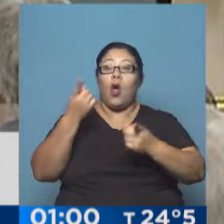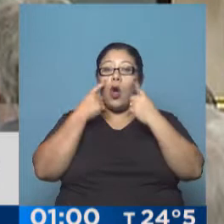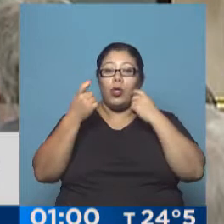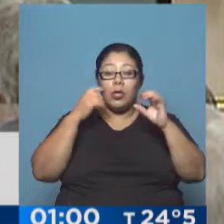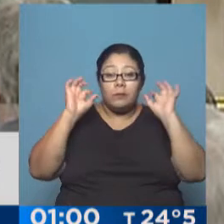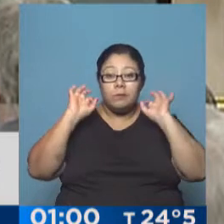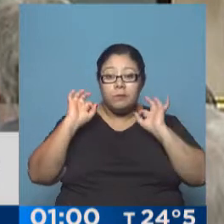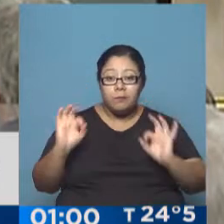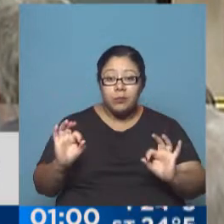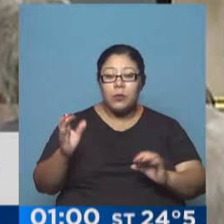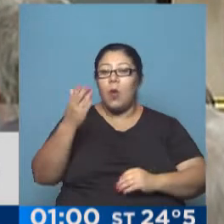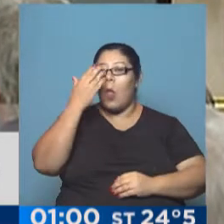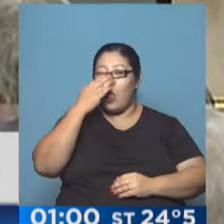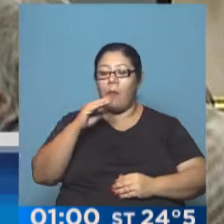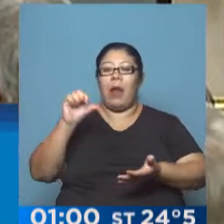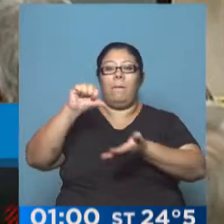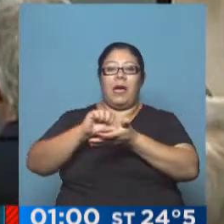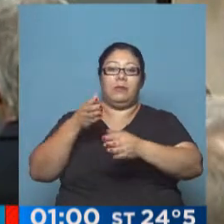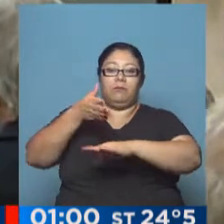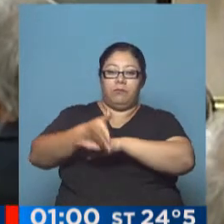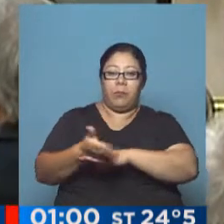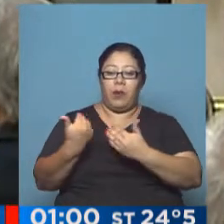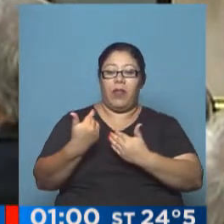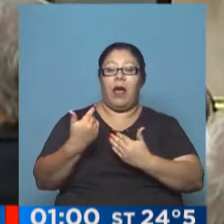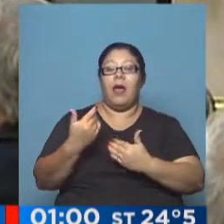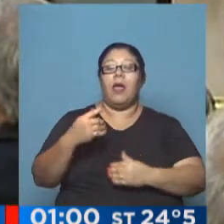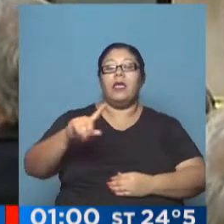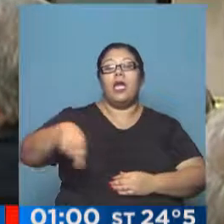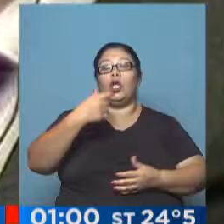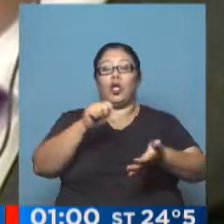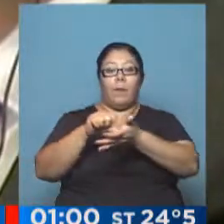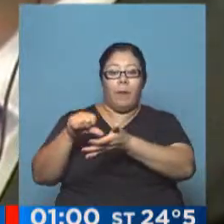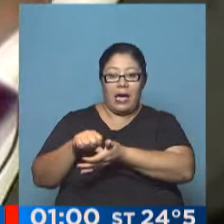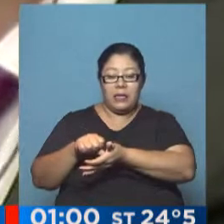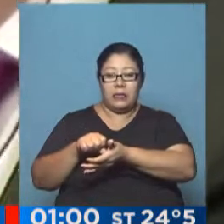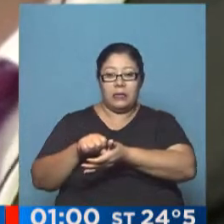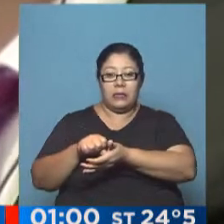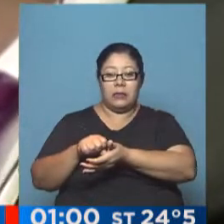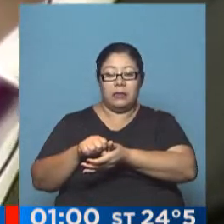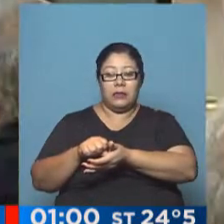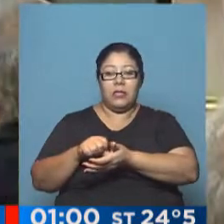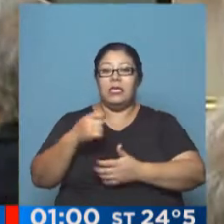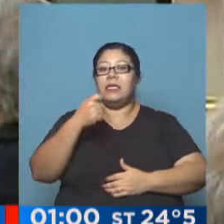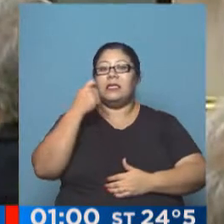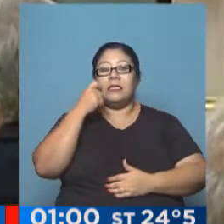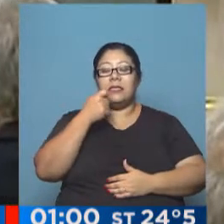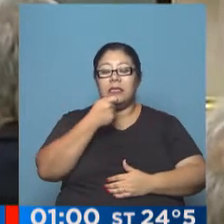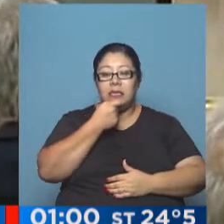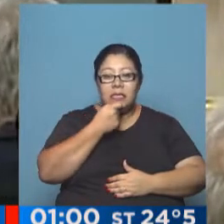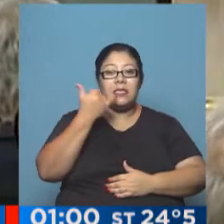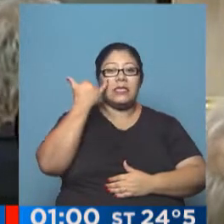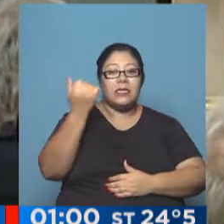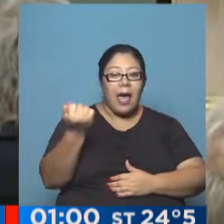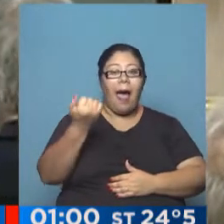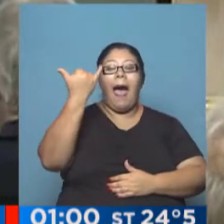que puedan ser acogidos en otros países, en particular en los que ya existen comunidades provenientes